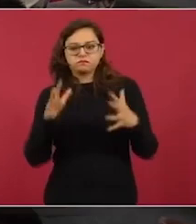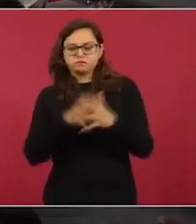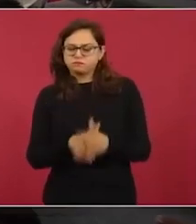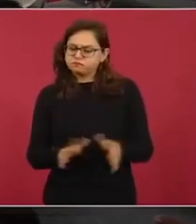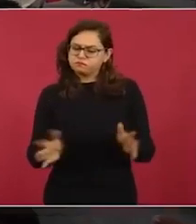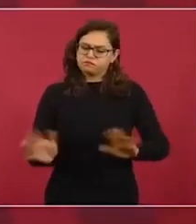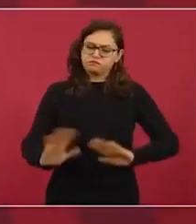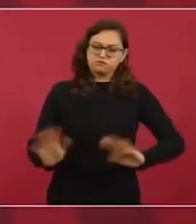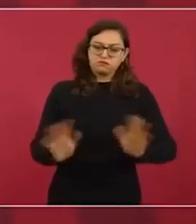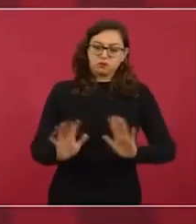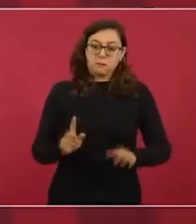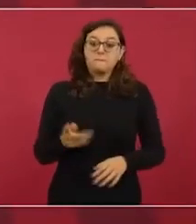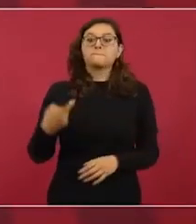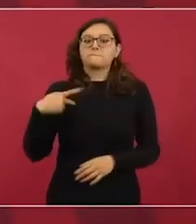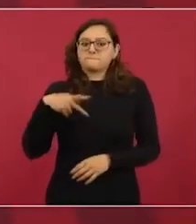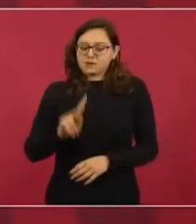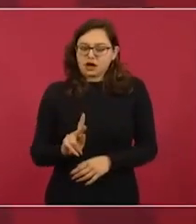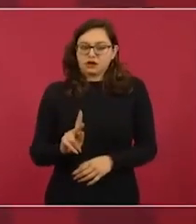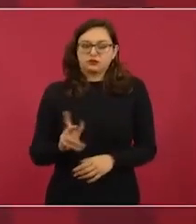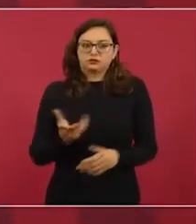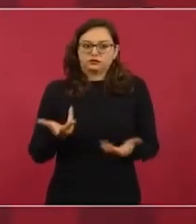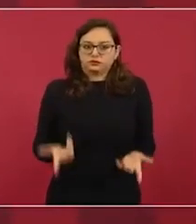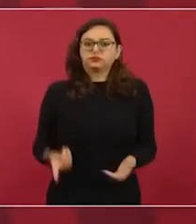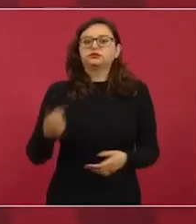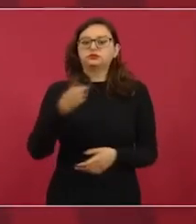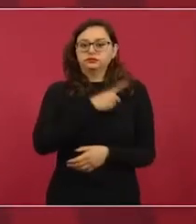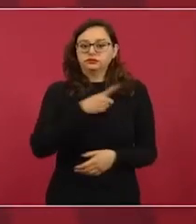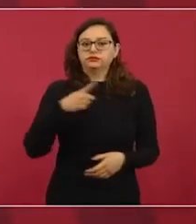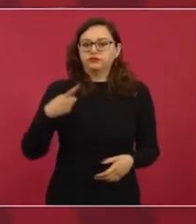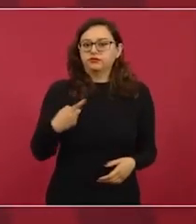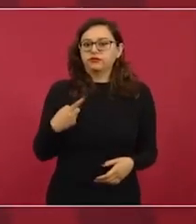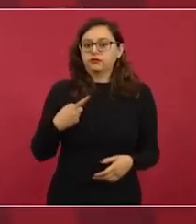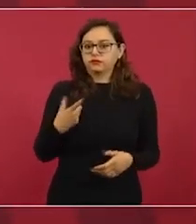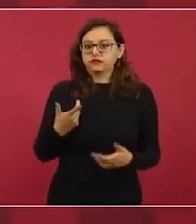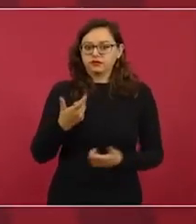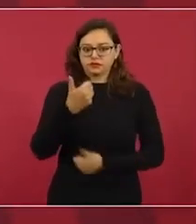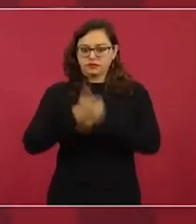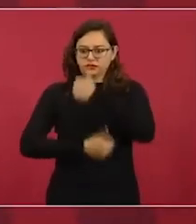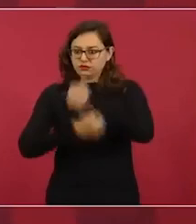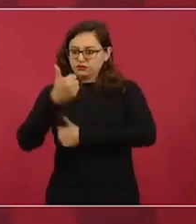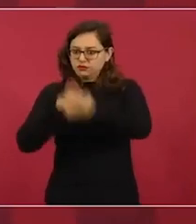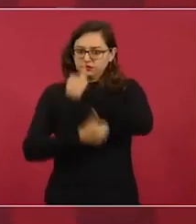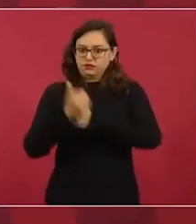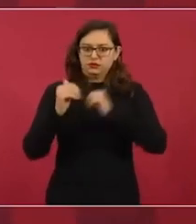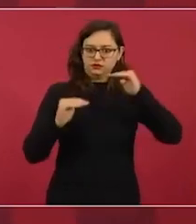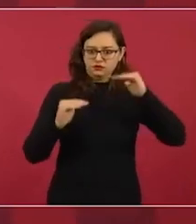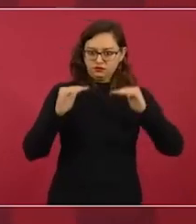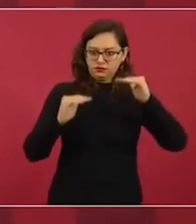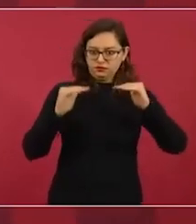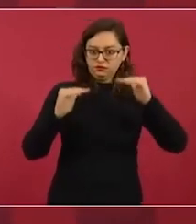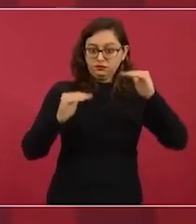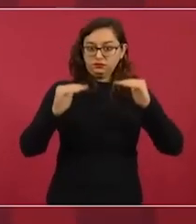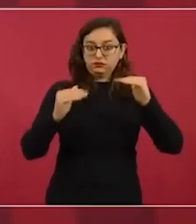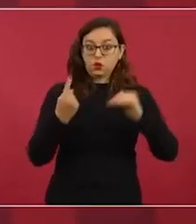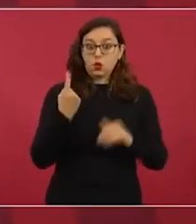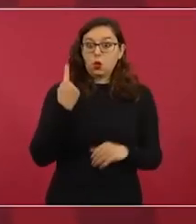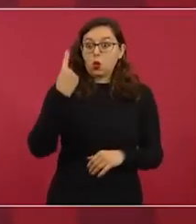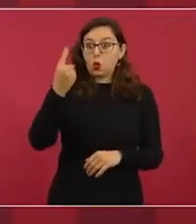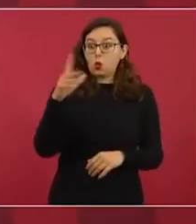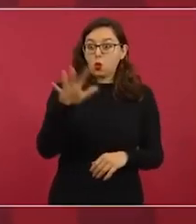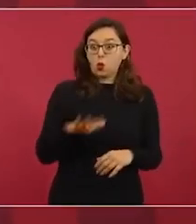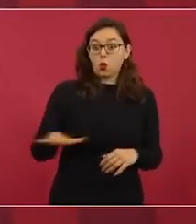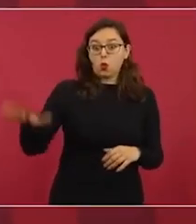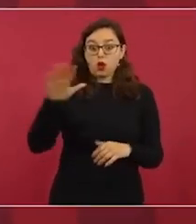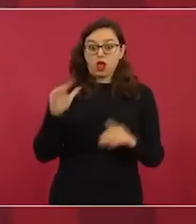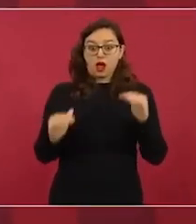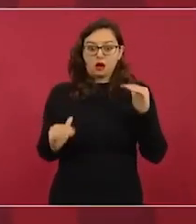brazos cruzados cuando hay un crecimiento desmedido de una región que se